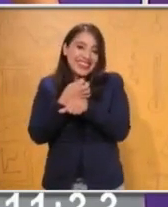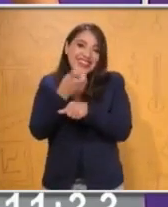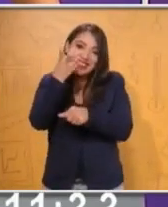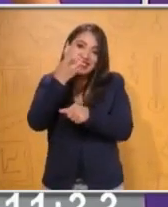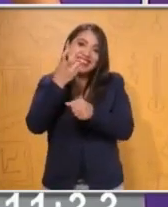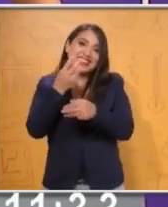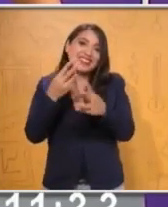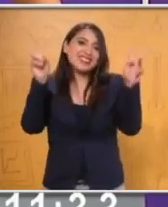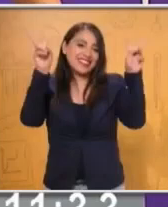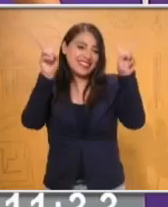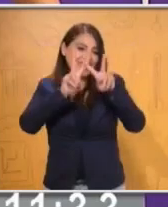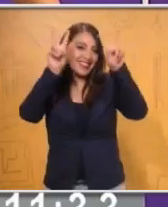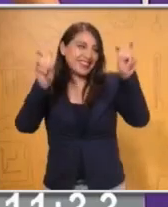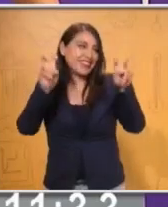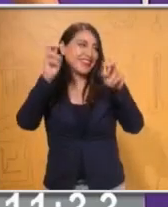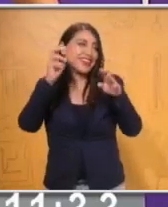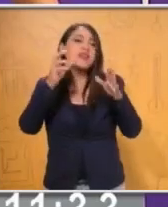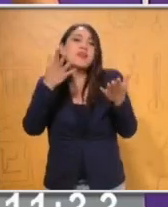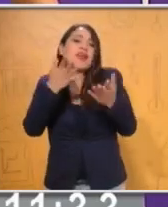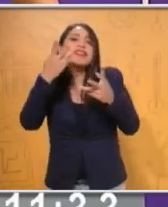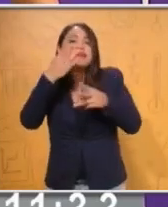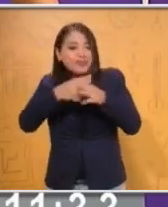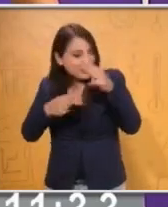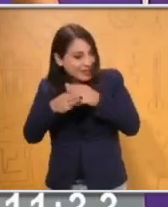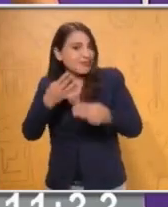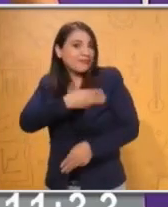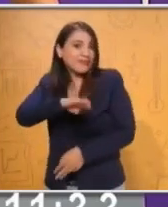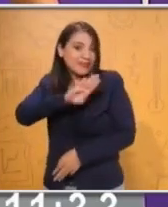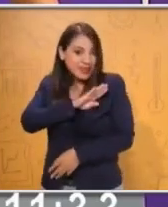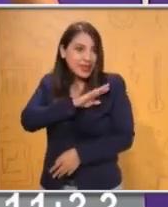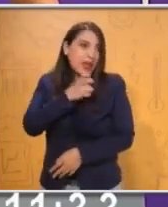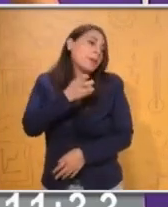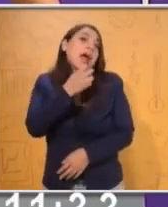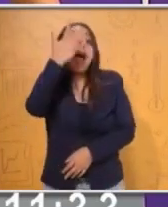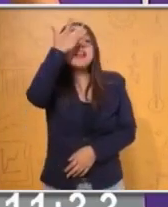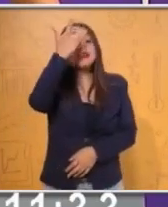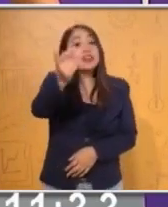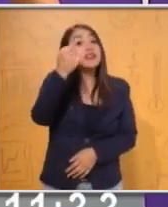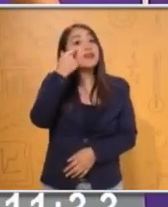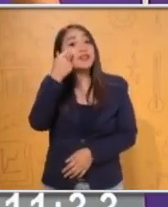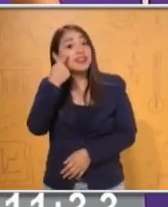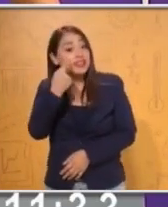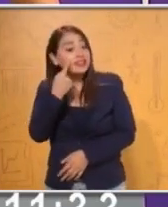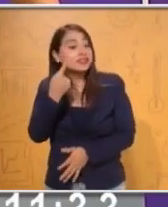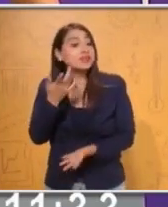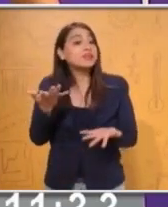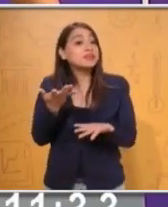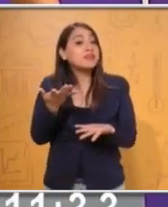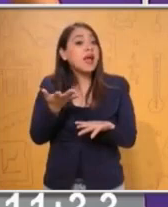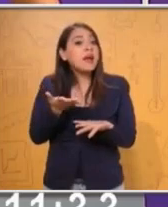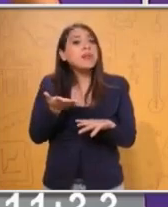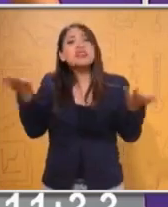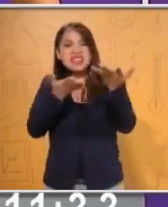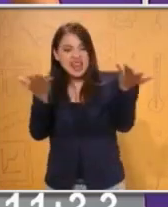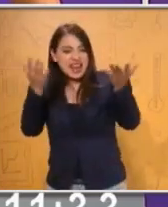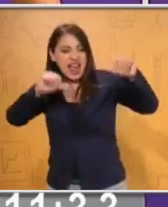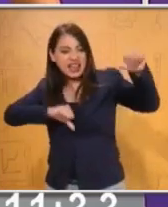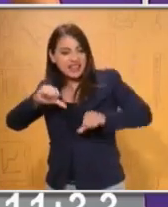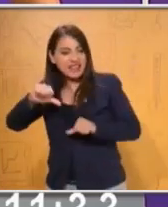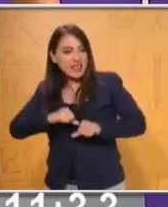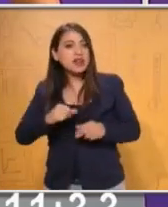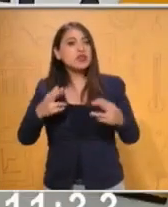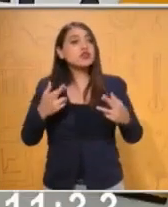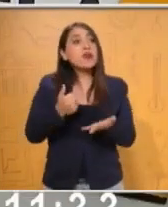Vamos a trabajar con el tema de las adivinanzas que les sirve a ambos grados. La dinámica del día de hoy nos va a ayudar el maestro Uciel, la